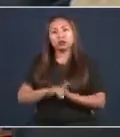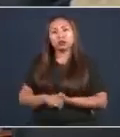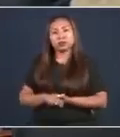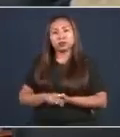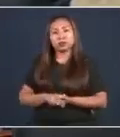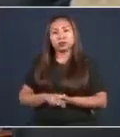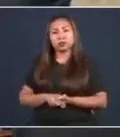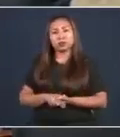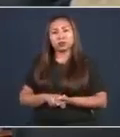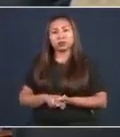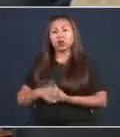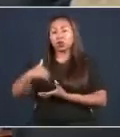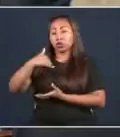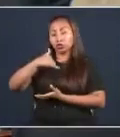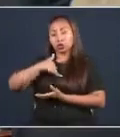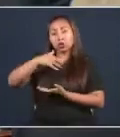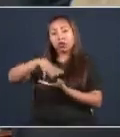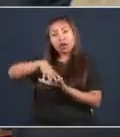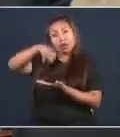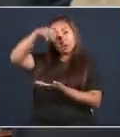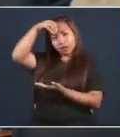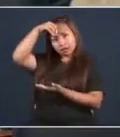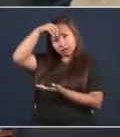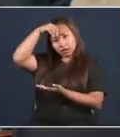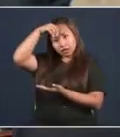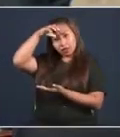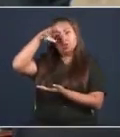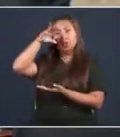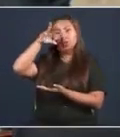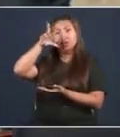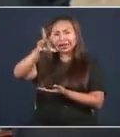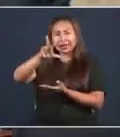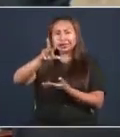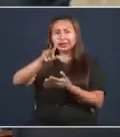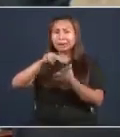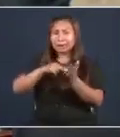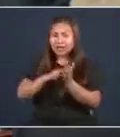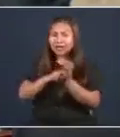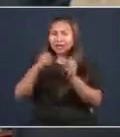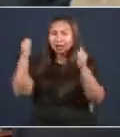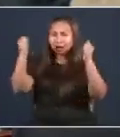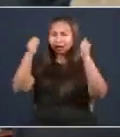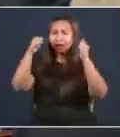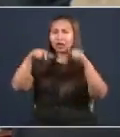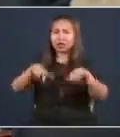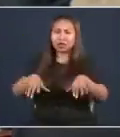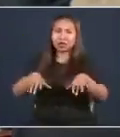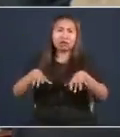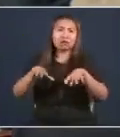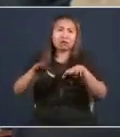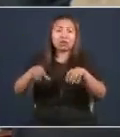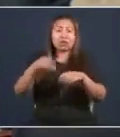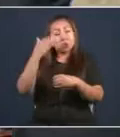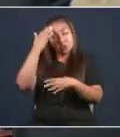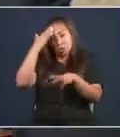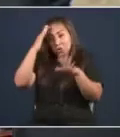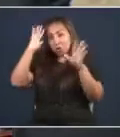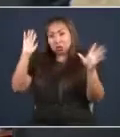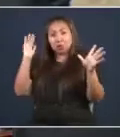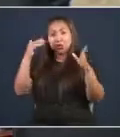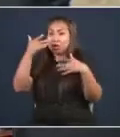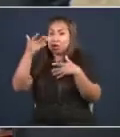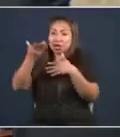He aprendido bastante en estos tres periodos en esta asamblea. Yo no sé si voy a estar en la que viene.